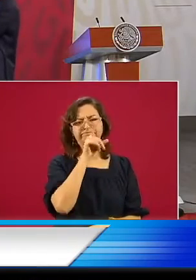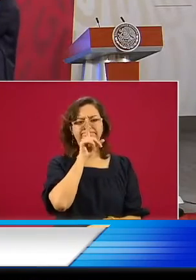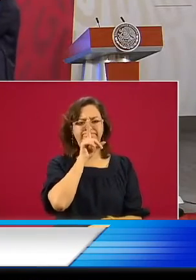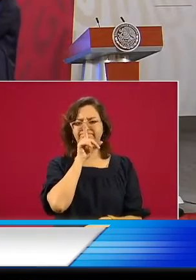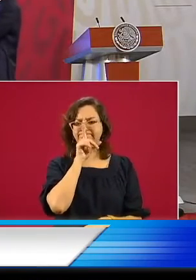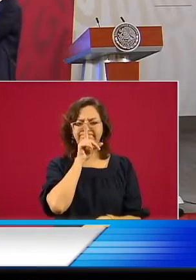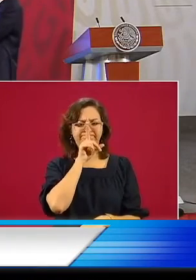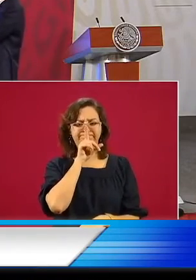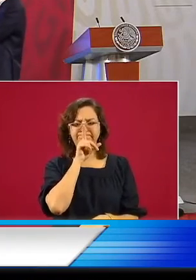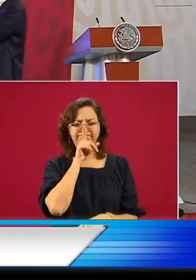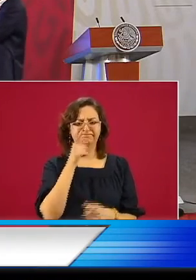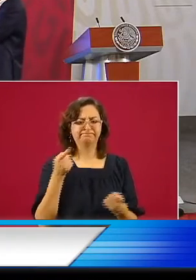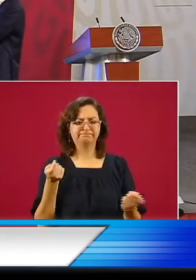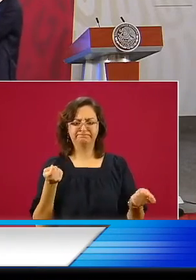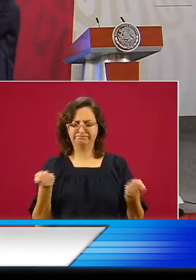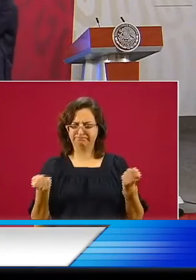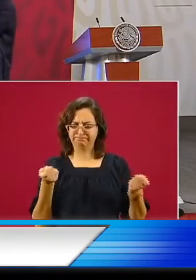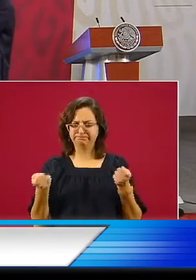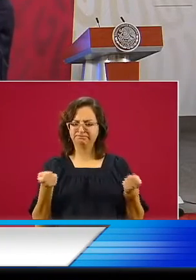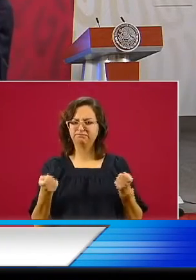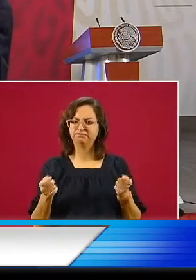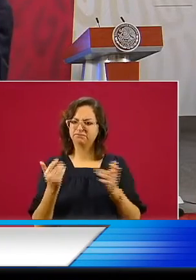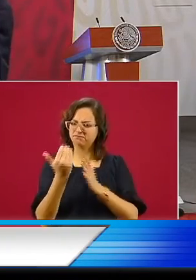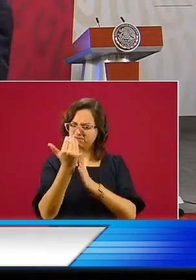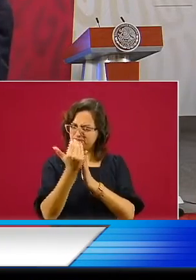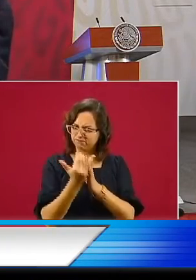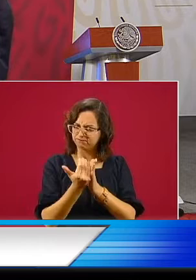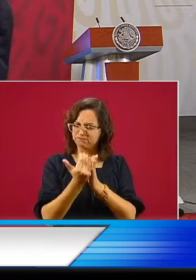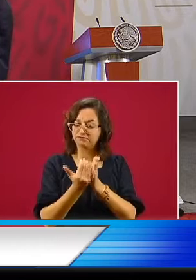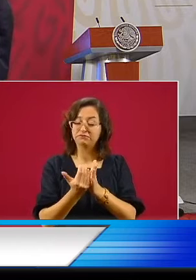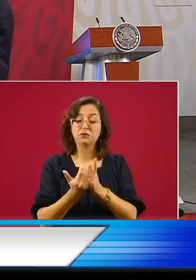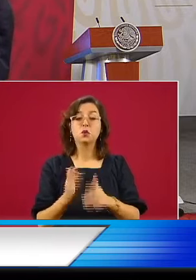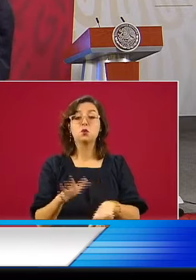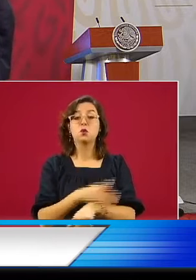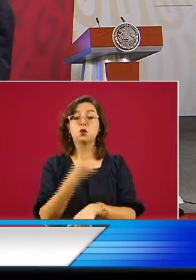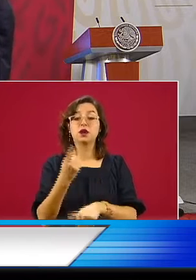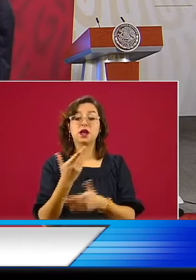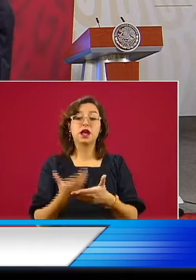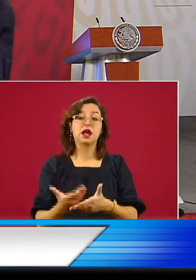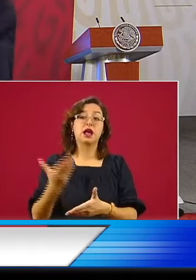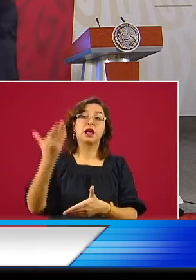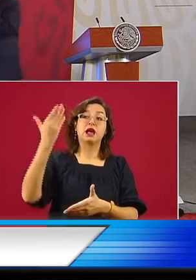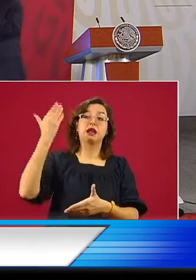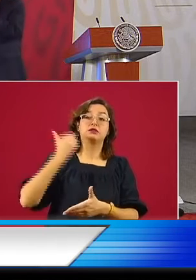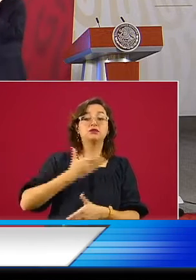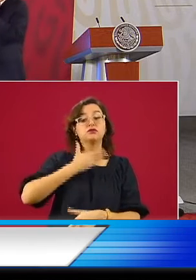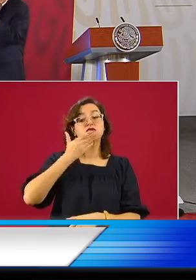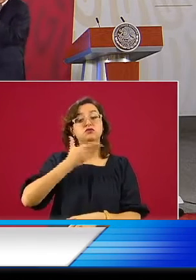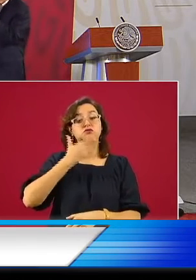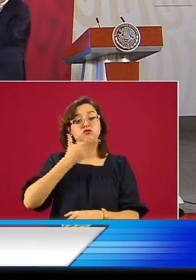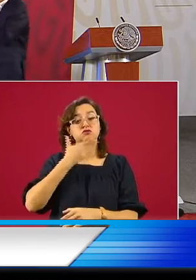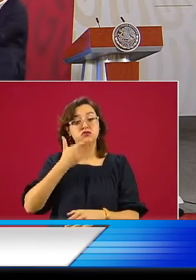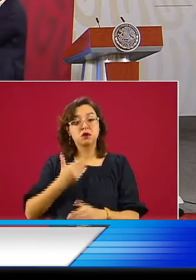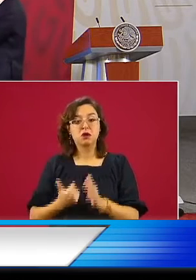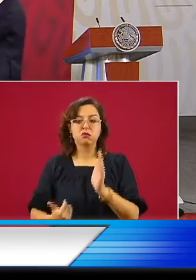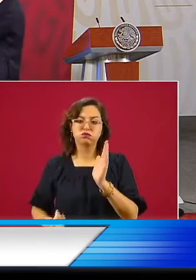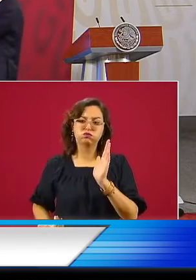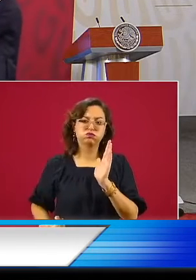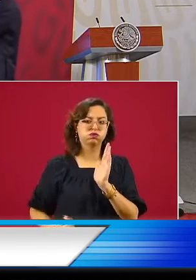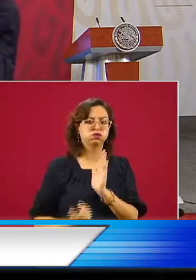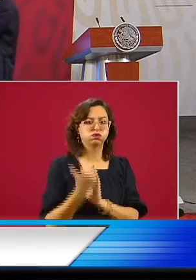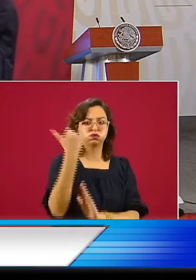Seguridad Alfonso Durazo informó que hay una reducción en los índices de delitos en el país. La tendencia de crecimiento se ha